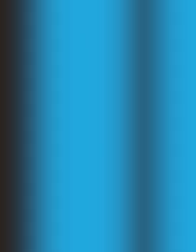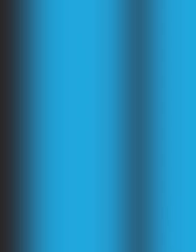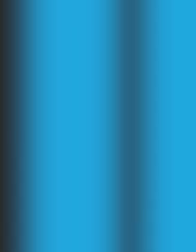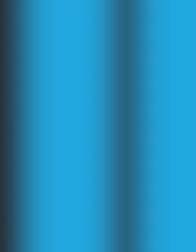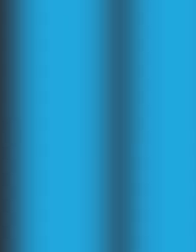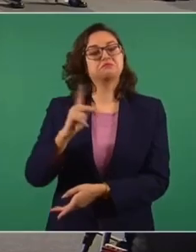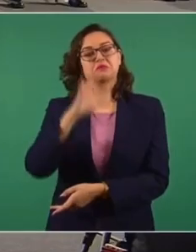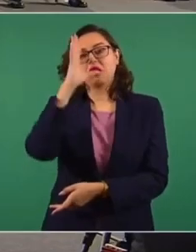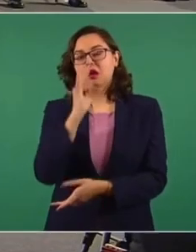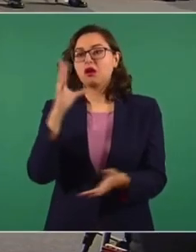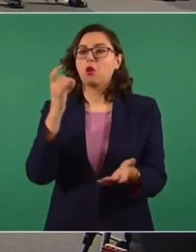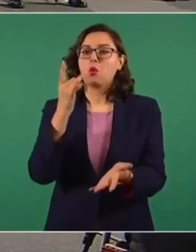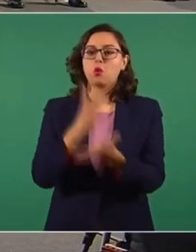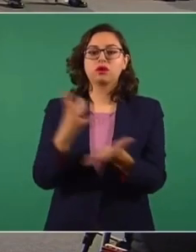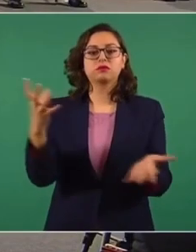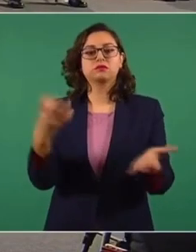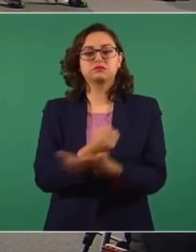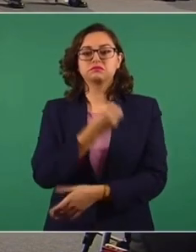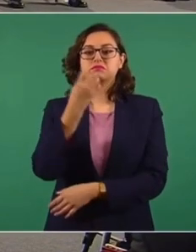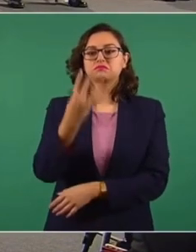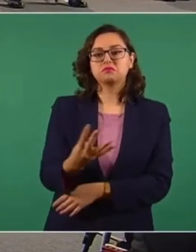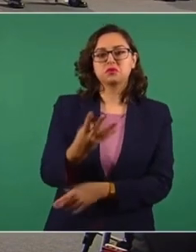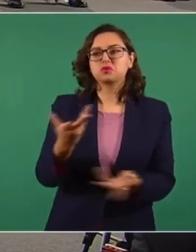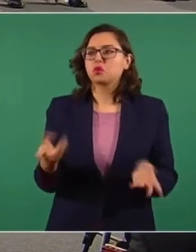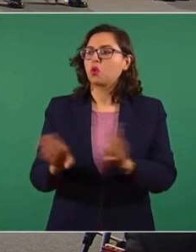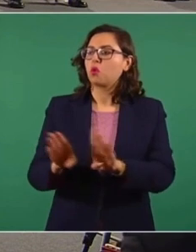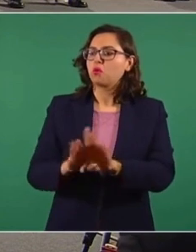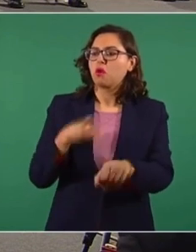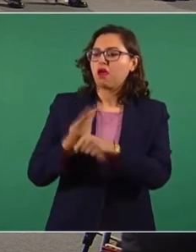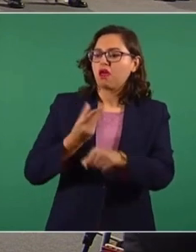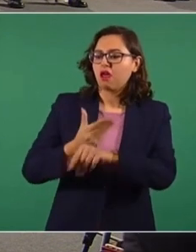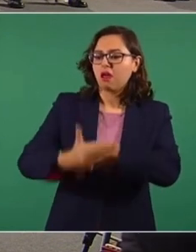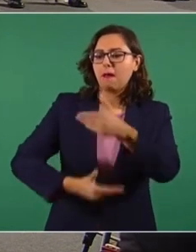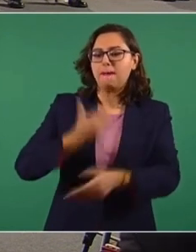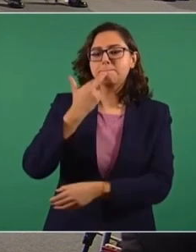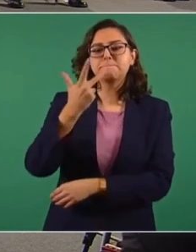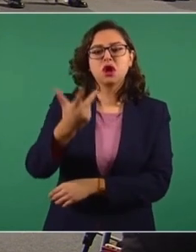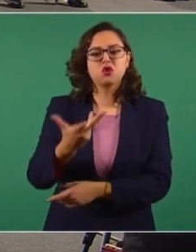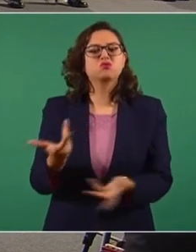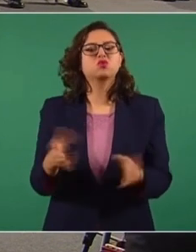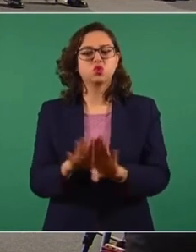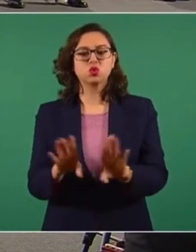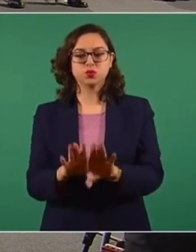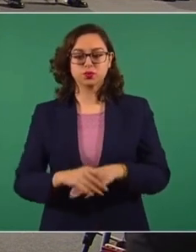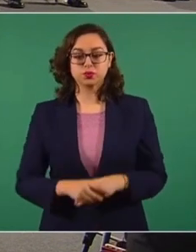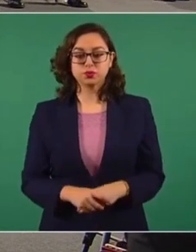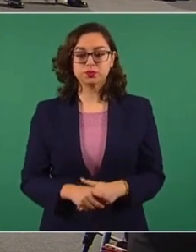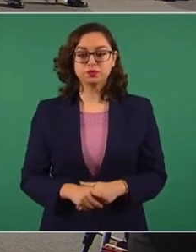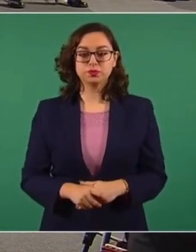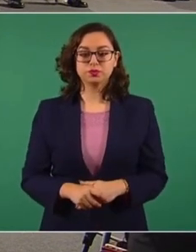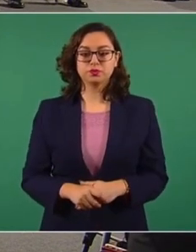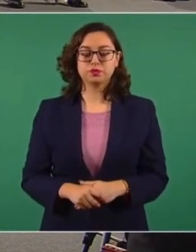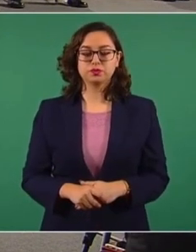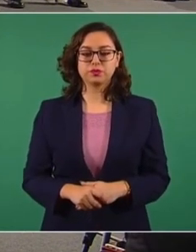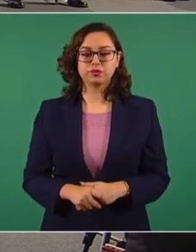Yo quiero expresar mi reconocimiento a